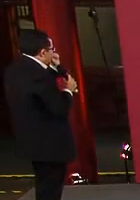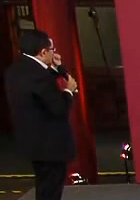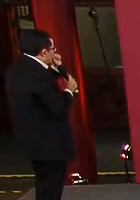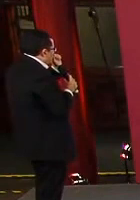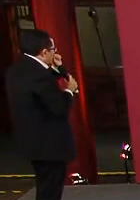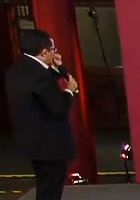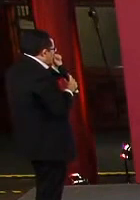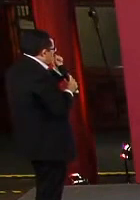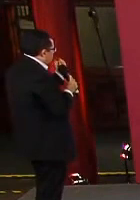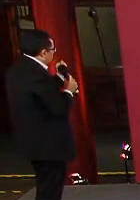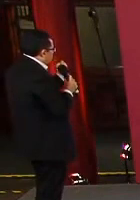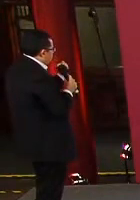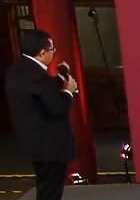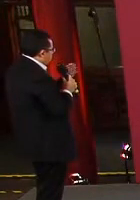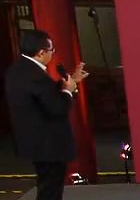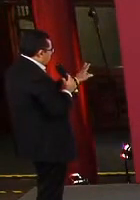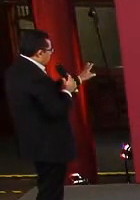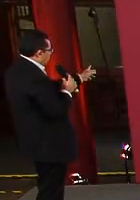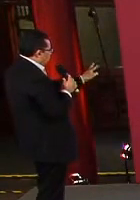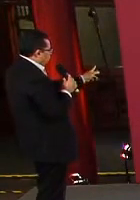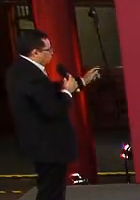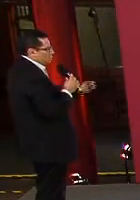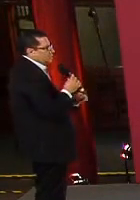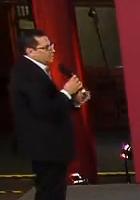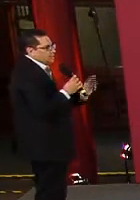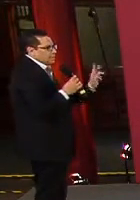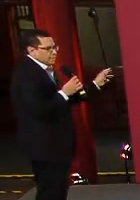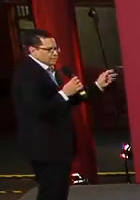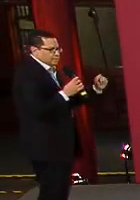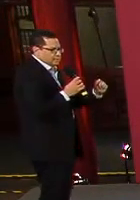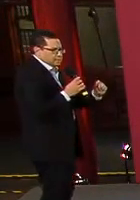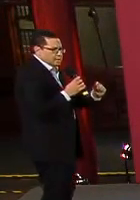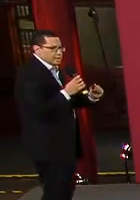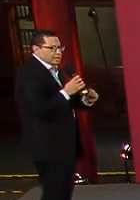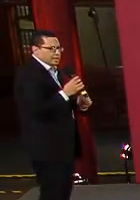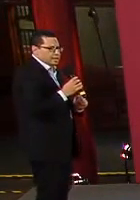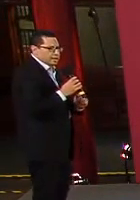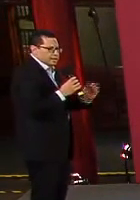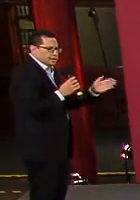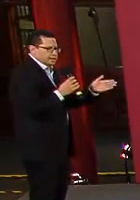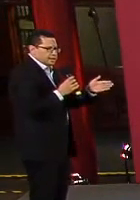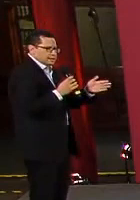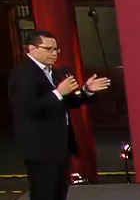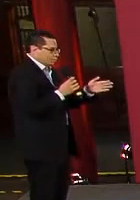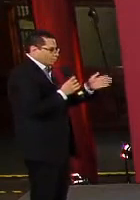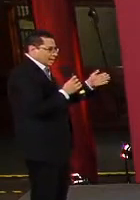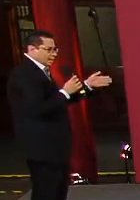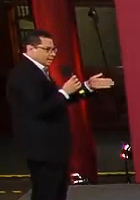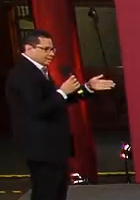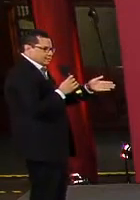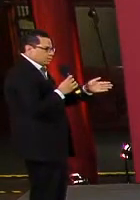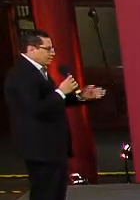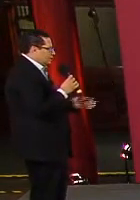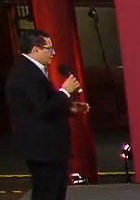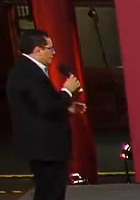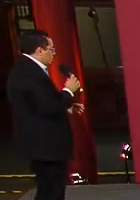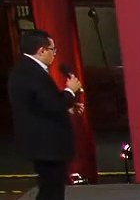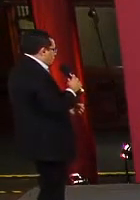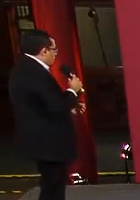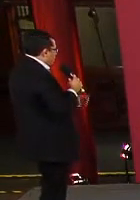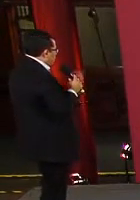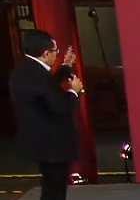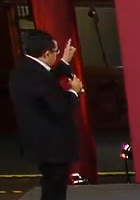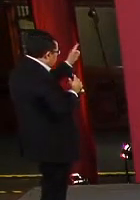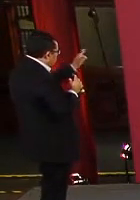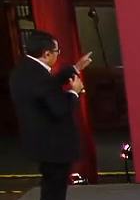de que sigue estando a la cabeza la Ciudad de México, vemos cómo sí cambian el lugar en el que se encuentra cada